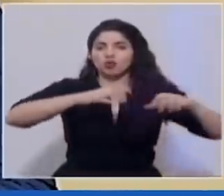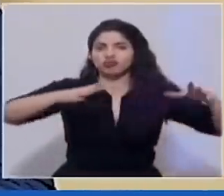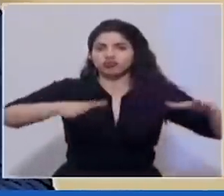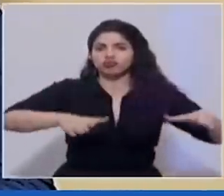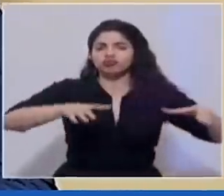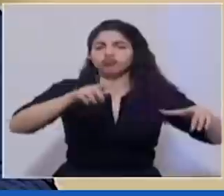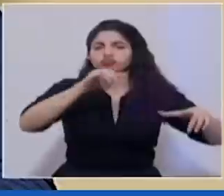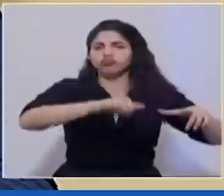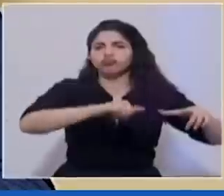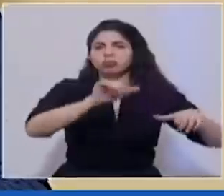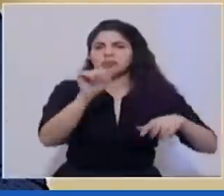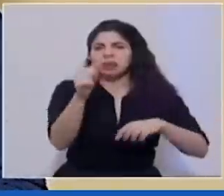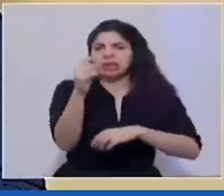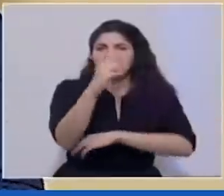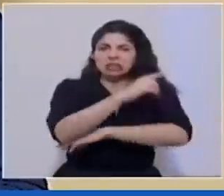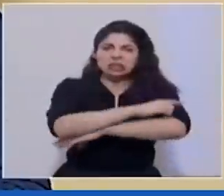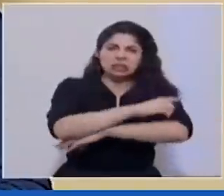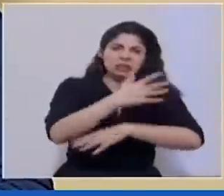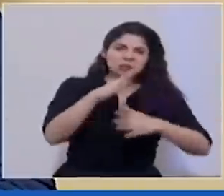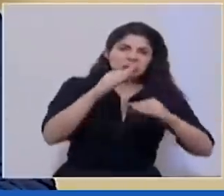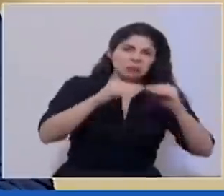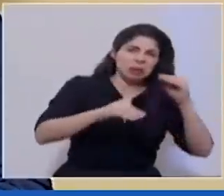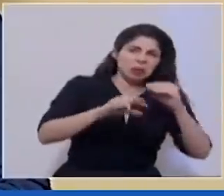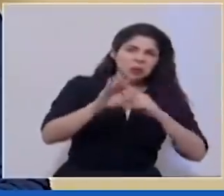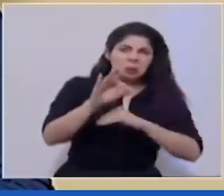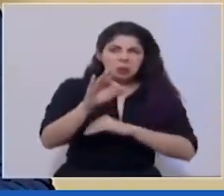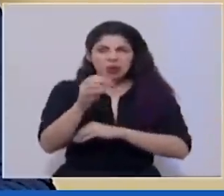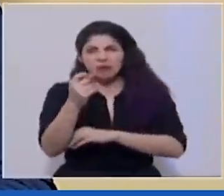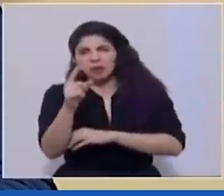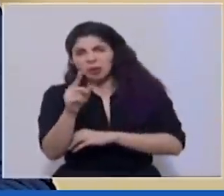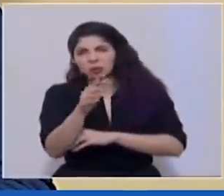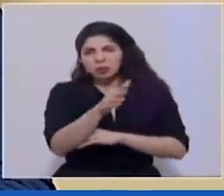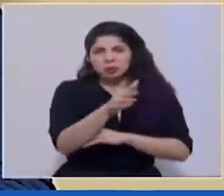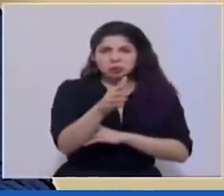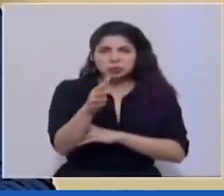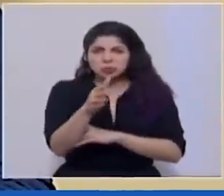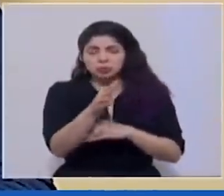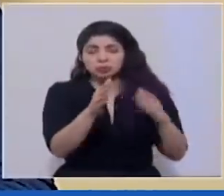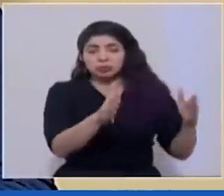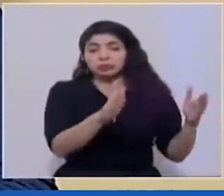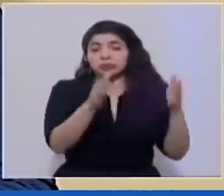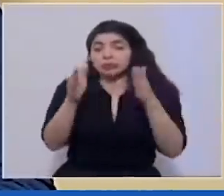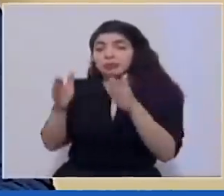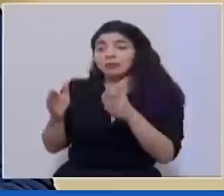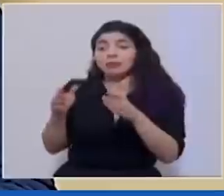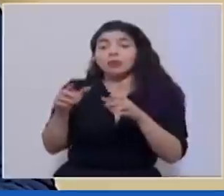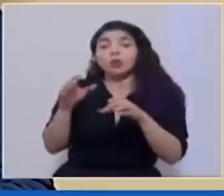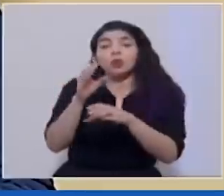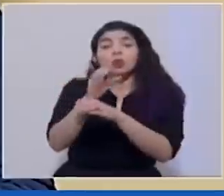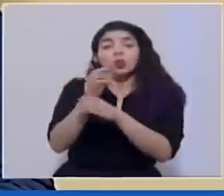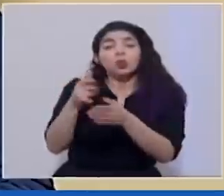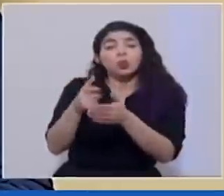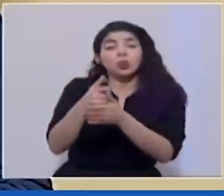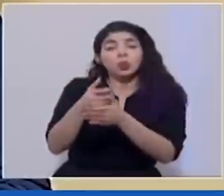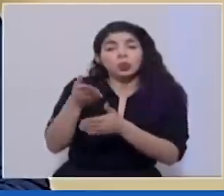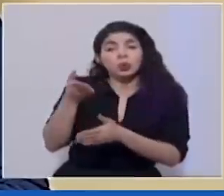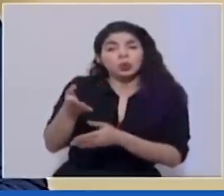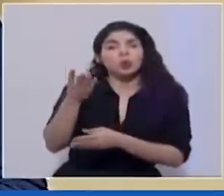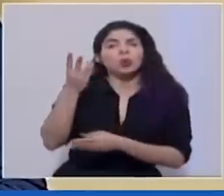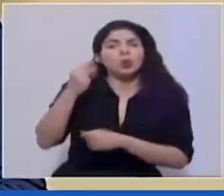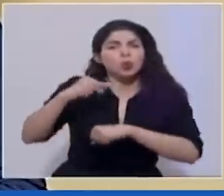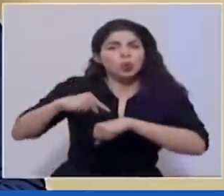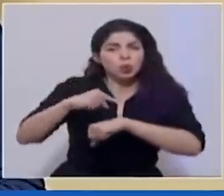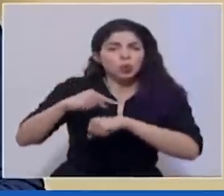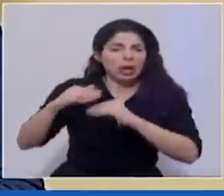10 días puede ser un poquito menos, 9, 11 y las personas que permanecen en UCI pues sí es un poco